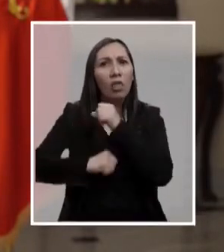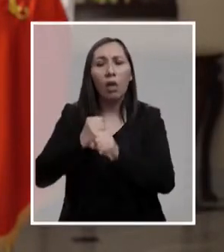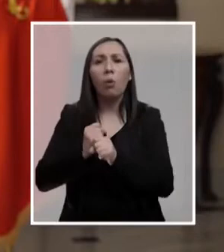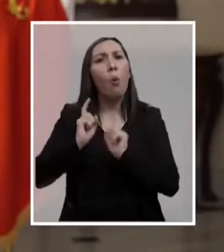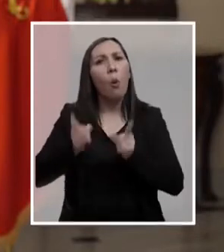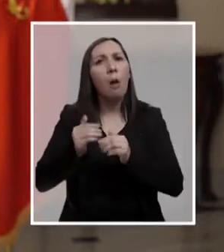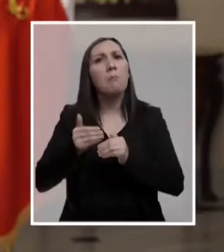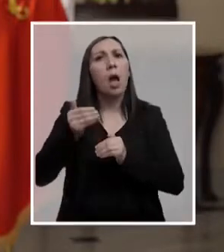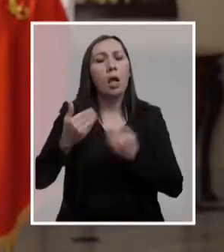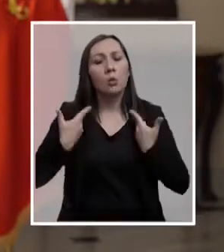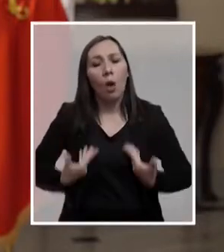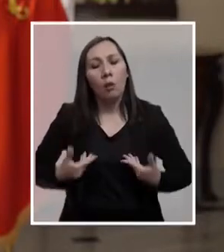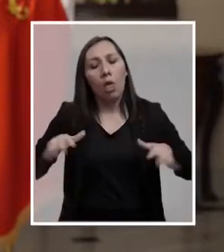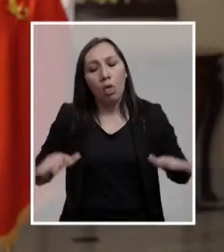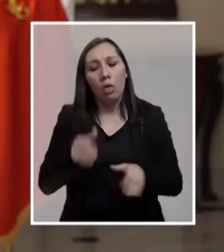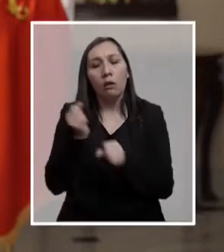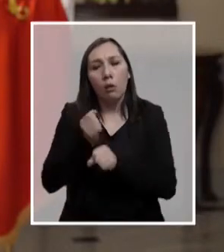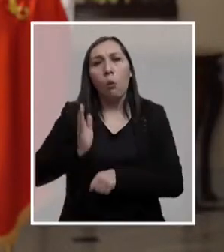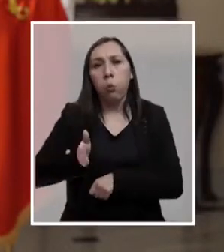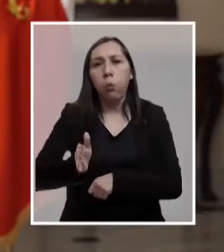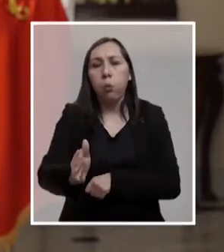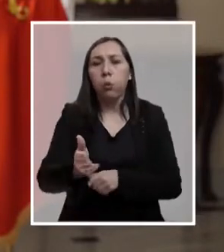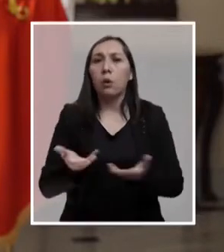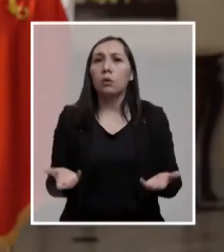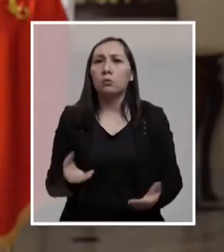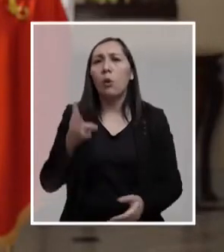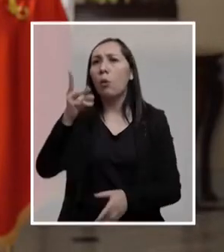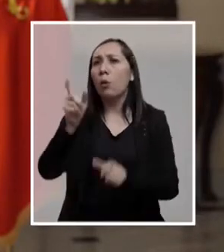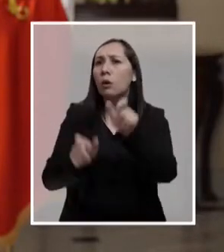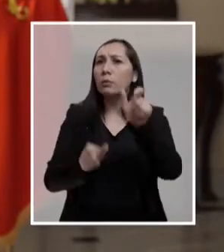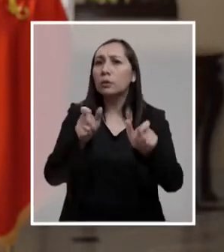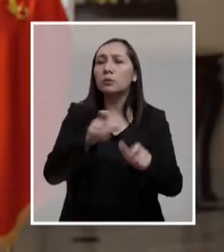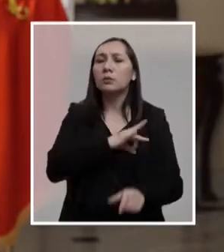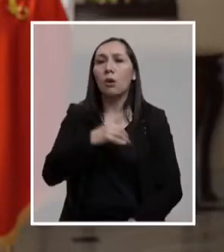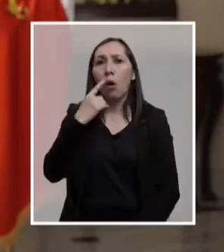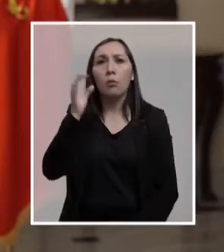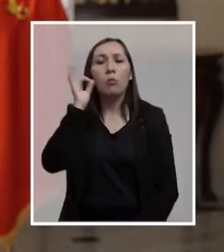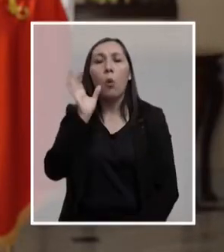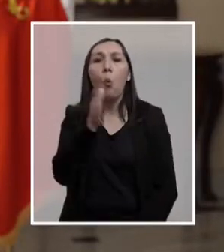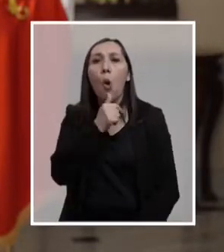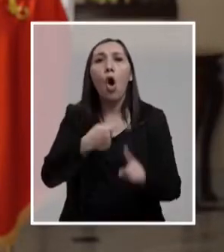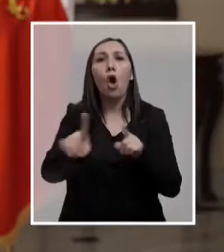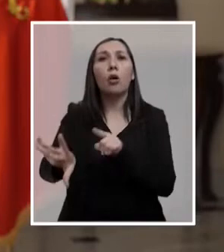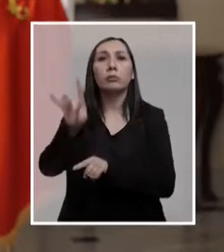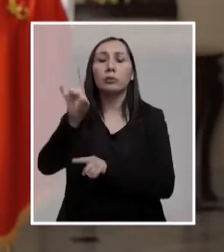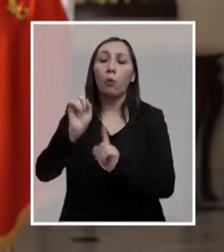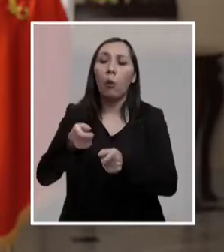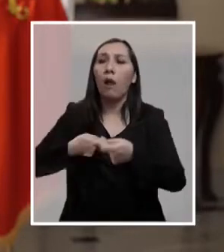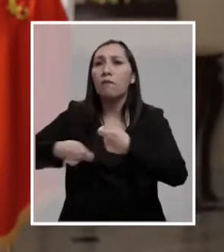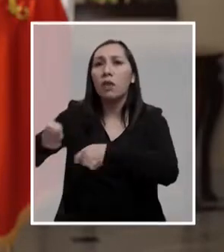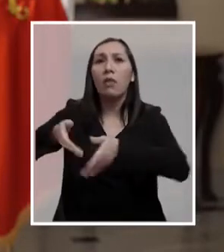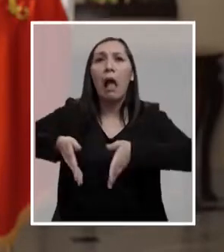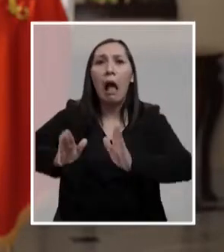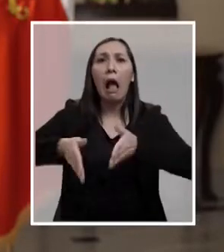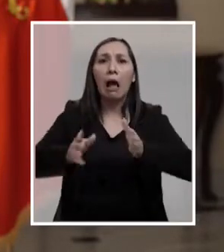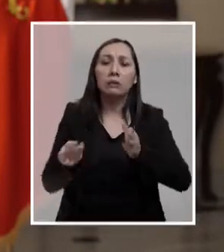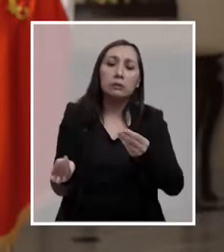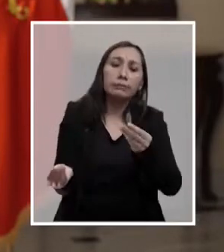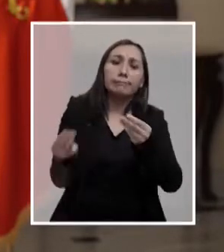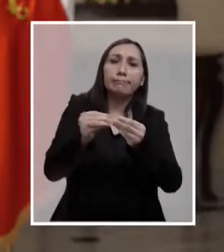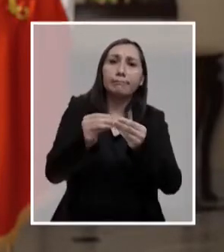más allá de lo que el cuerpo da. ¿Cuántas chilenas y chilenos no tienen otra opción que salir a vender a las calles para